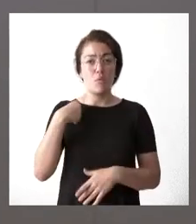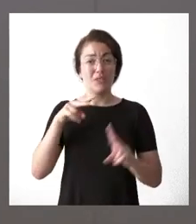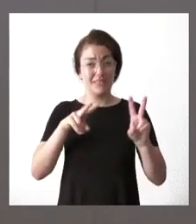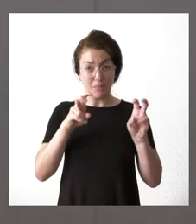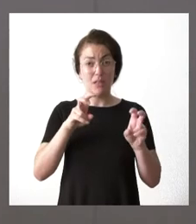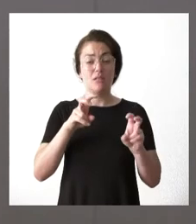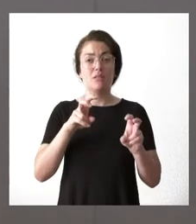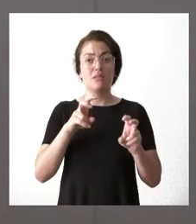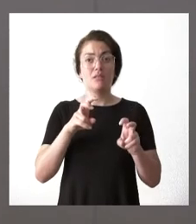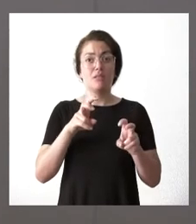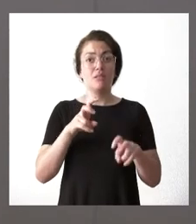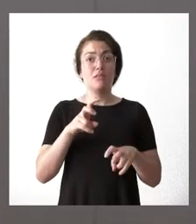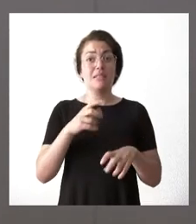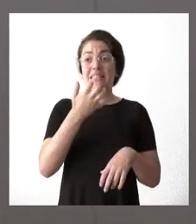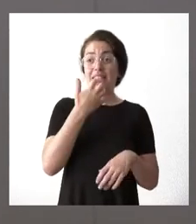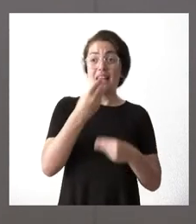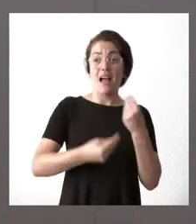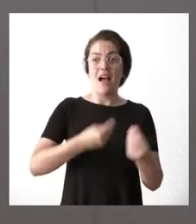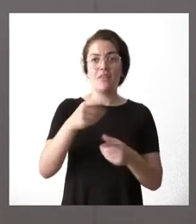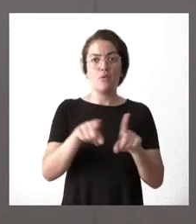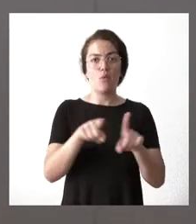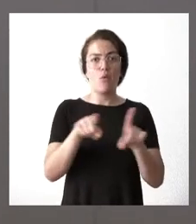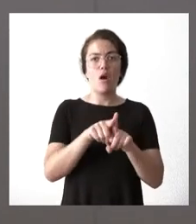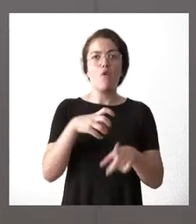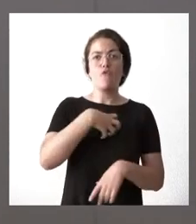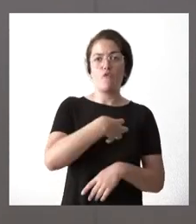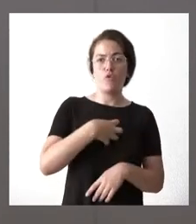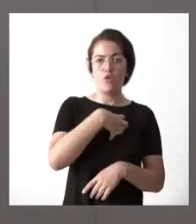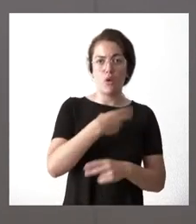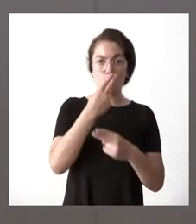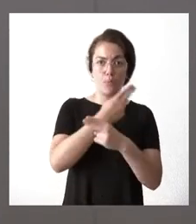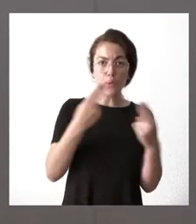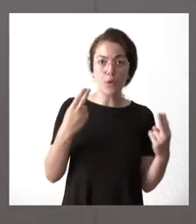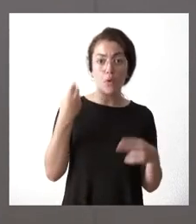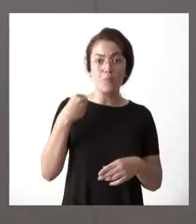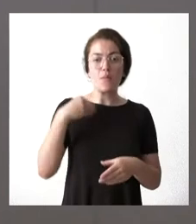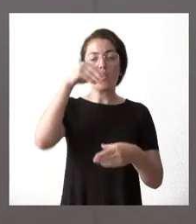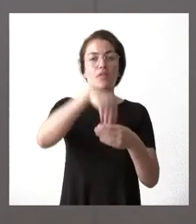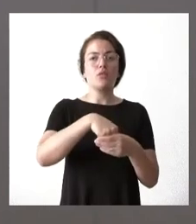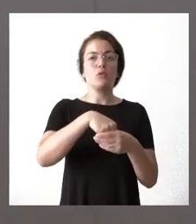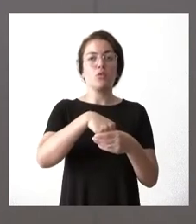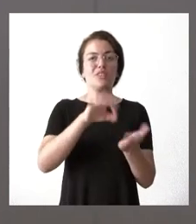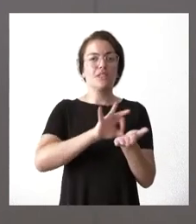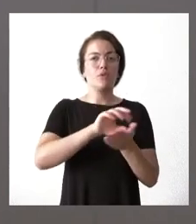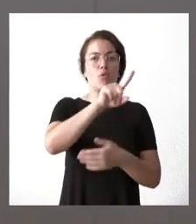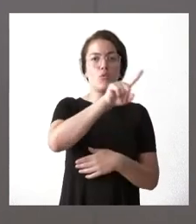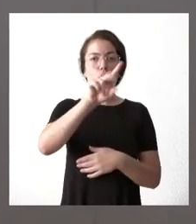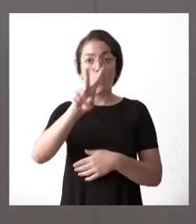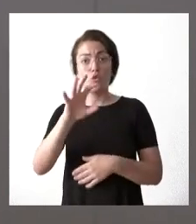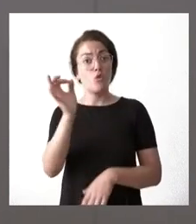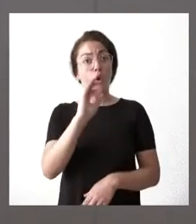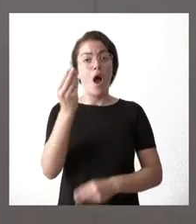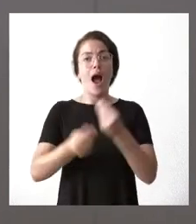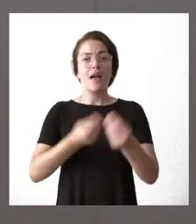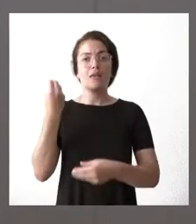siendo empleados públicos y que trabajan allí en el servicio del 112 en una u otra función y aquellos que lo hacen a través de empresas